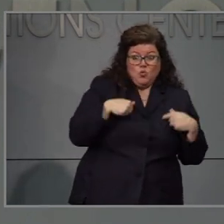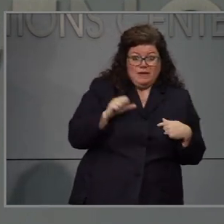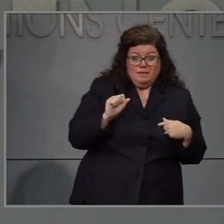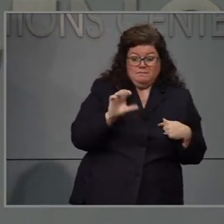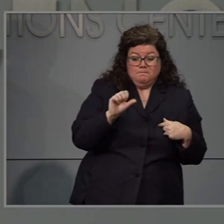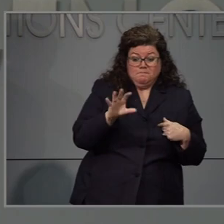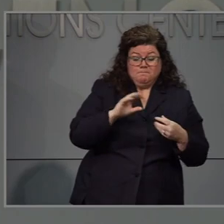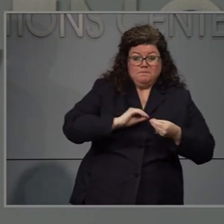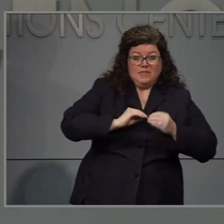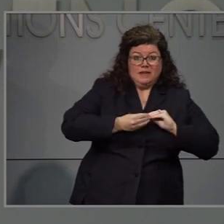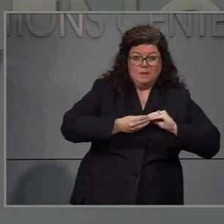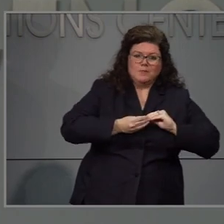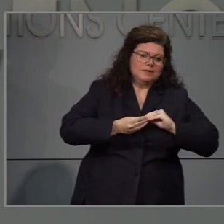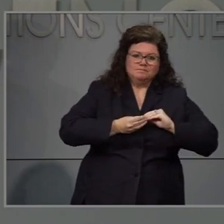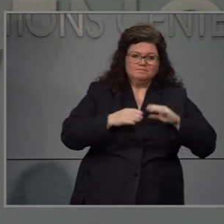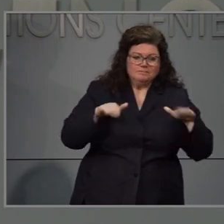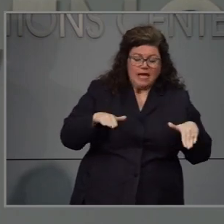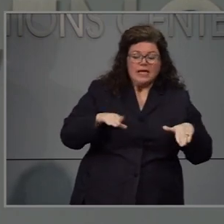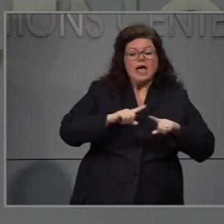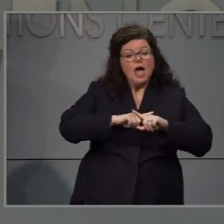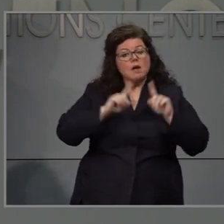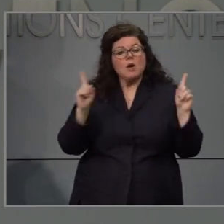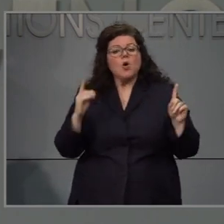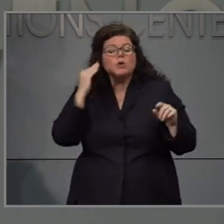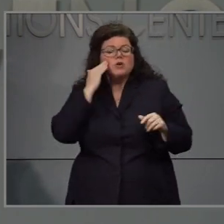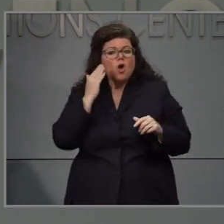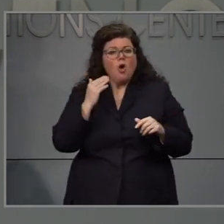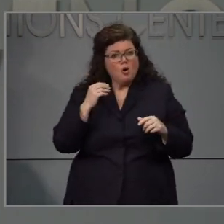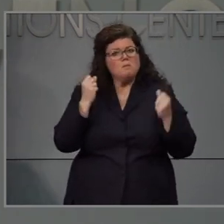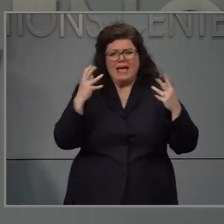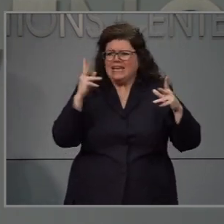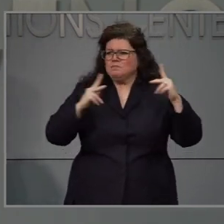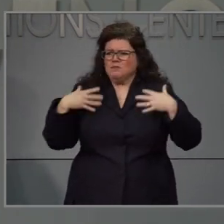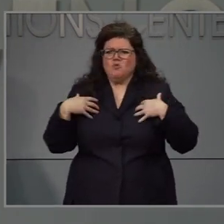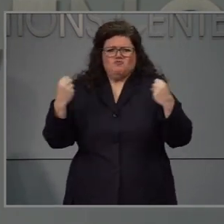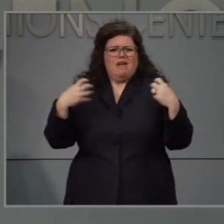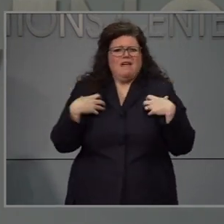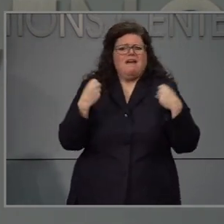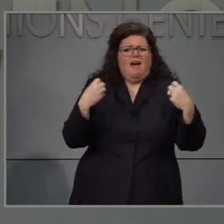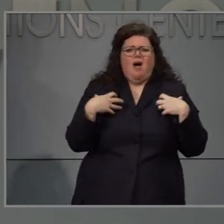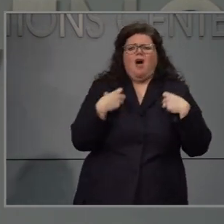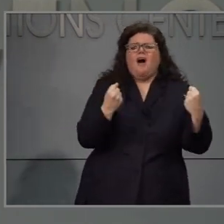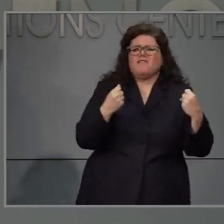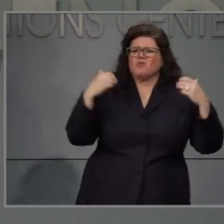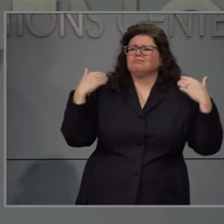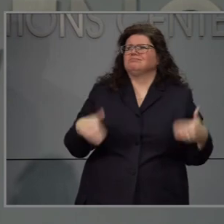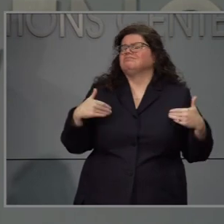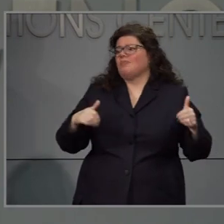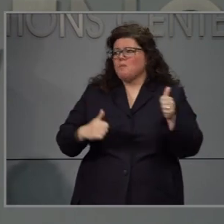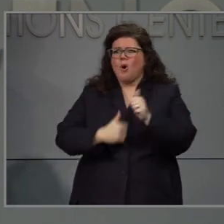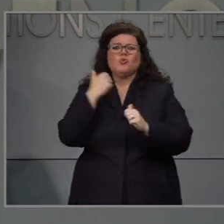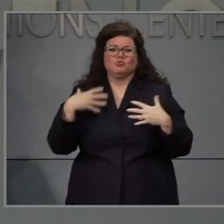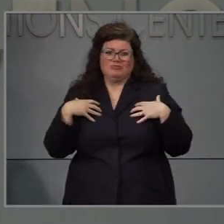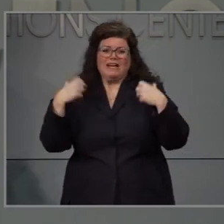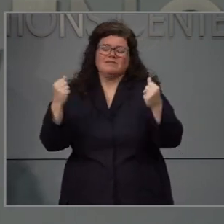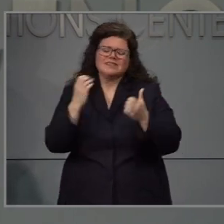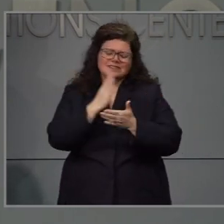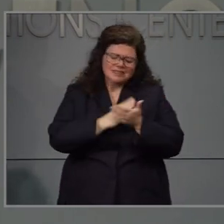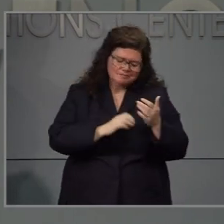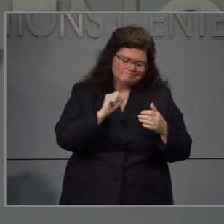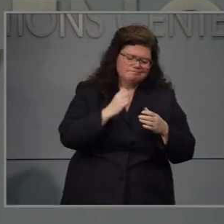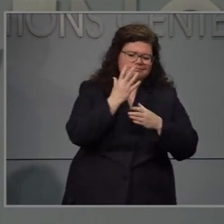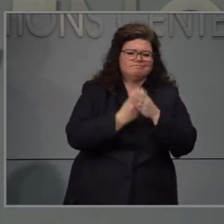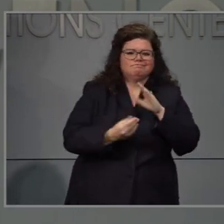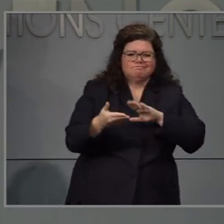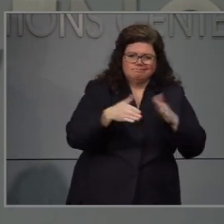de este virus. Algunos no están falleciendo, como mencionó hoy el gobernador, pero la la